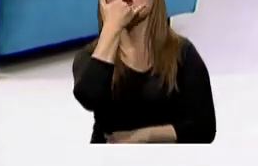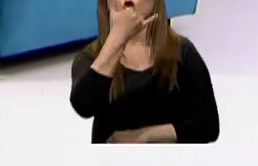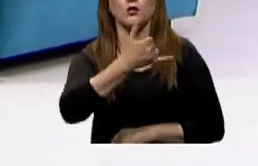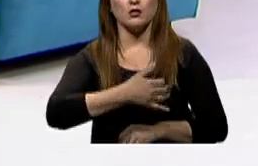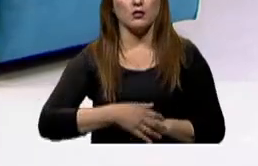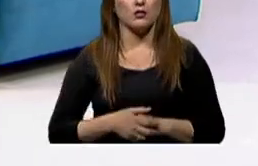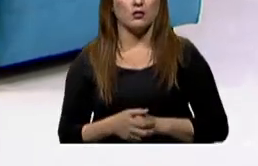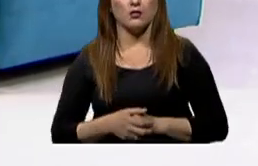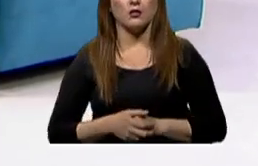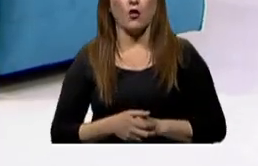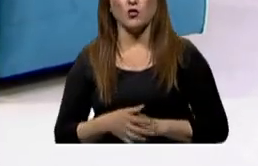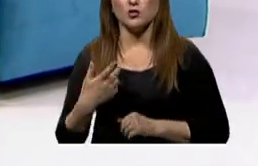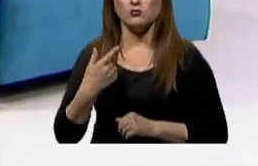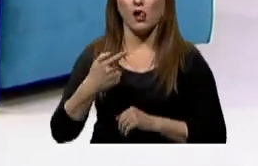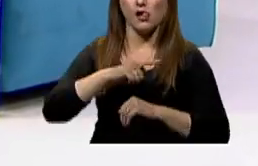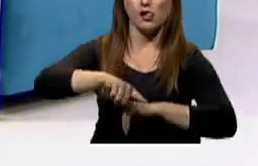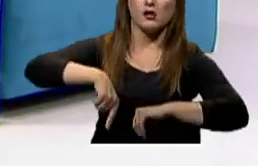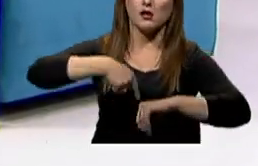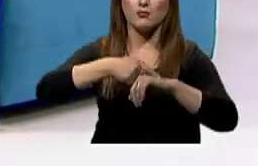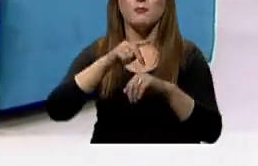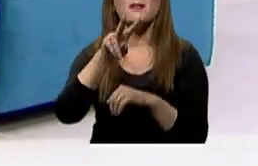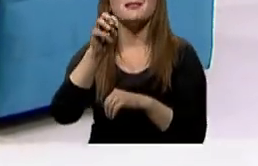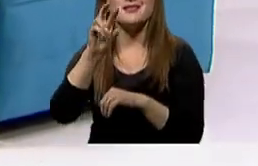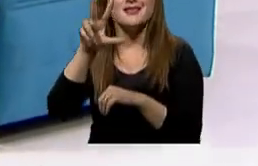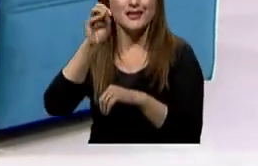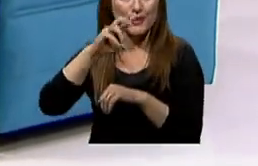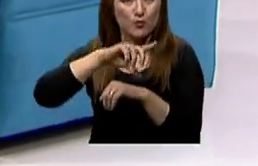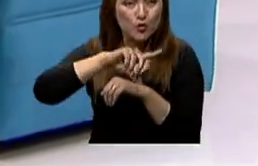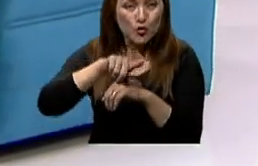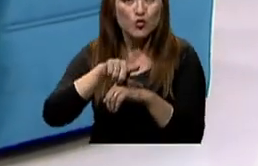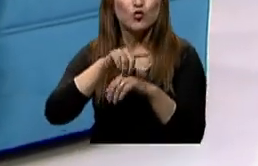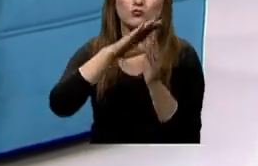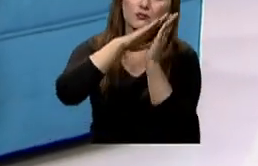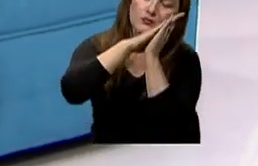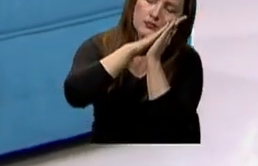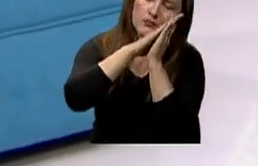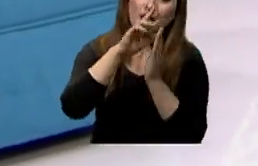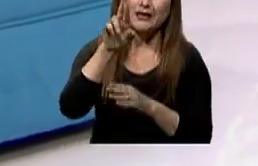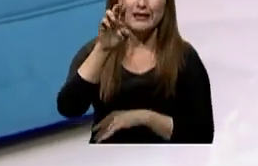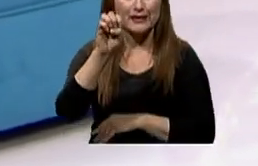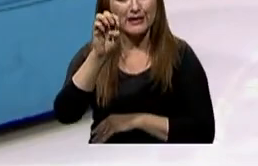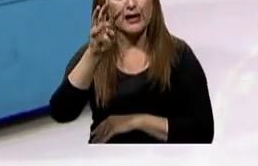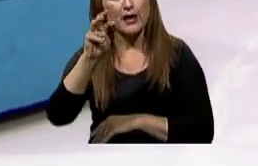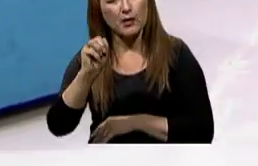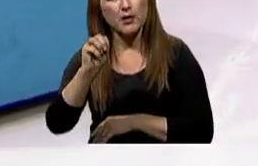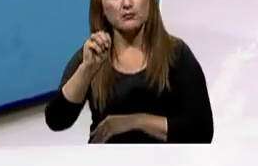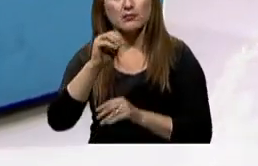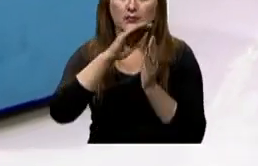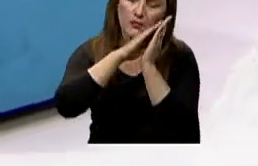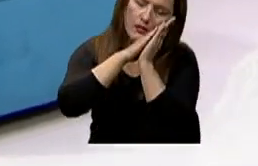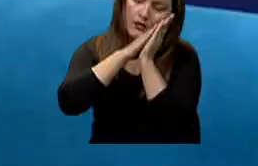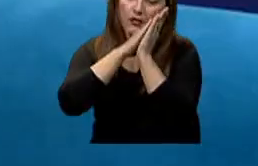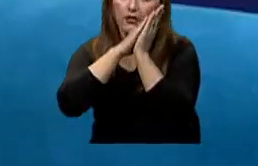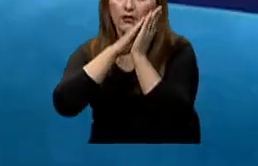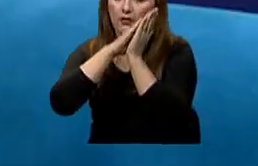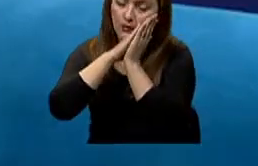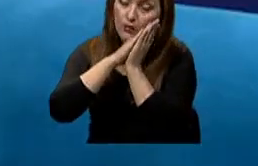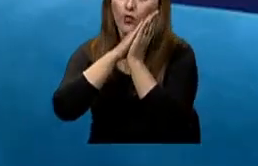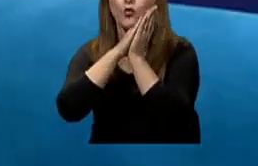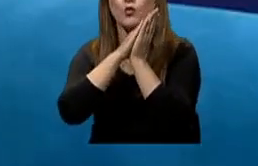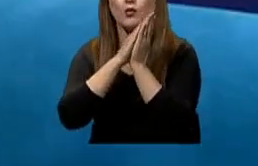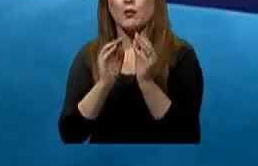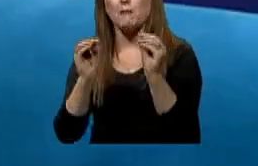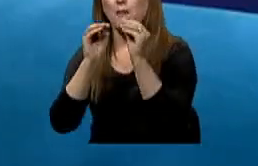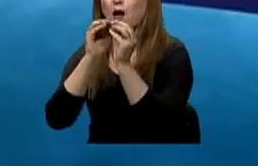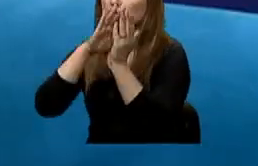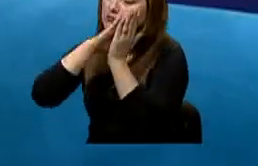20, 30 minutos, tenemos registro de sueño REM en dos siestas o en una siesta más,